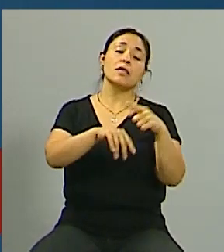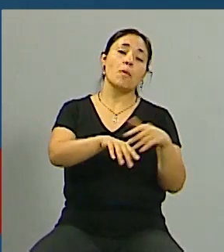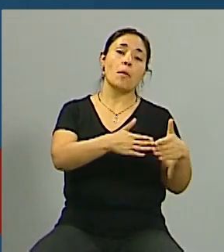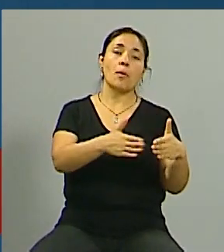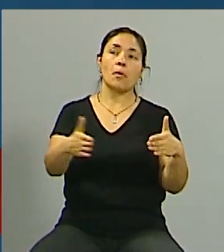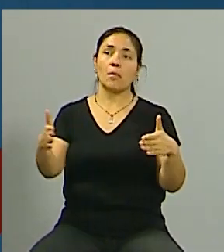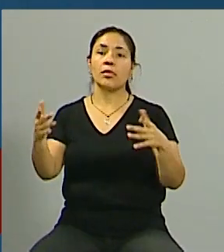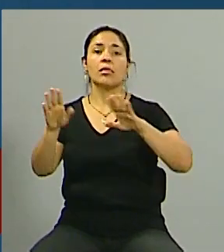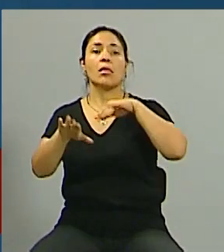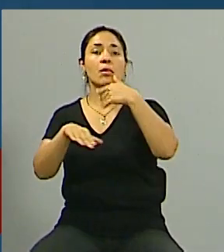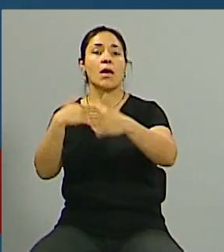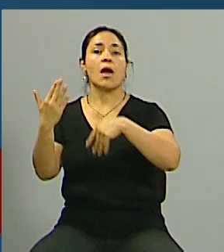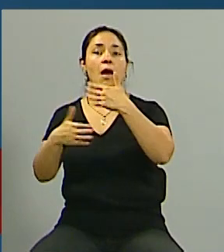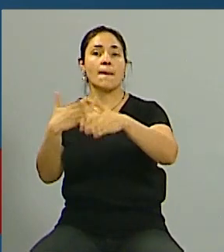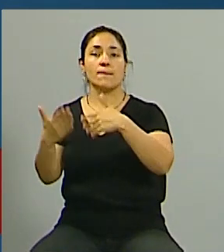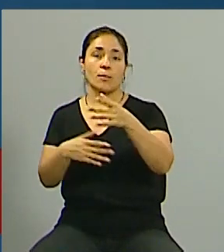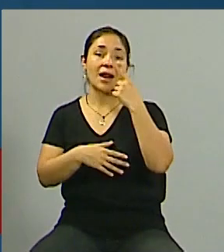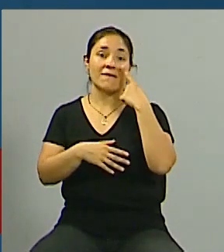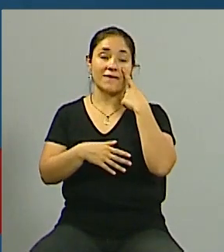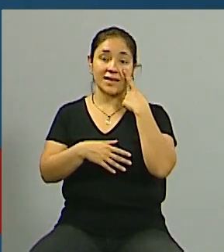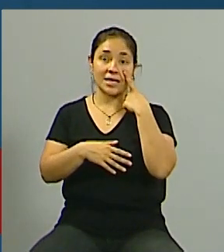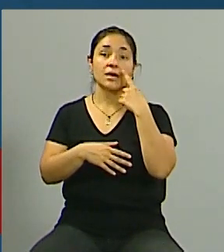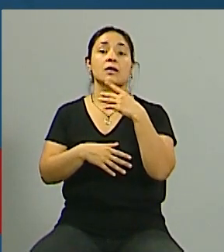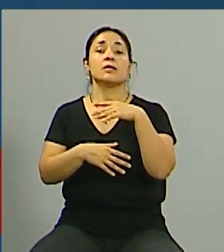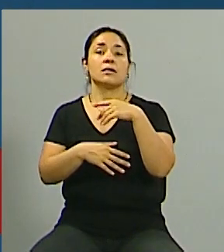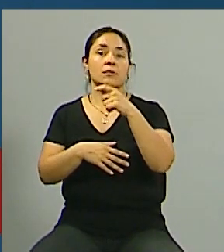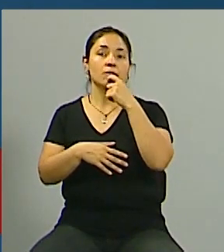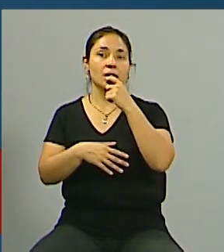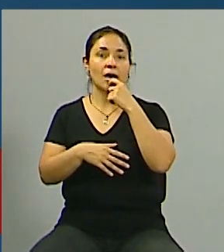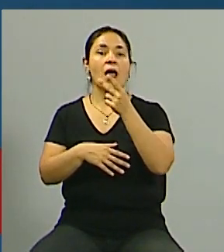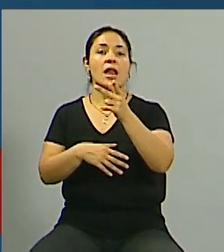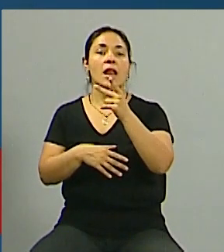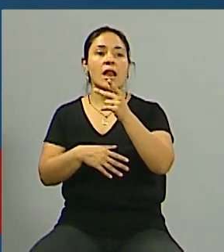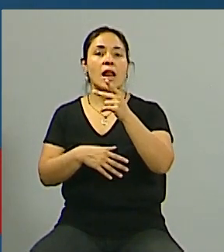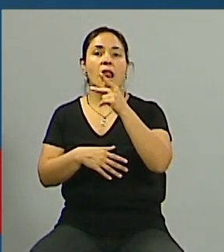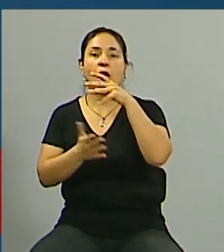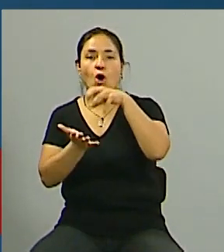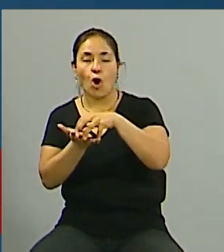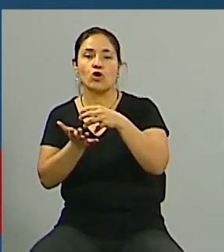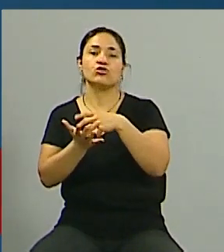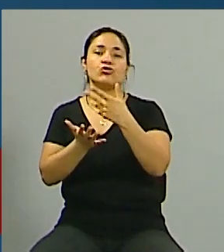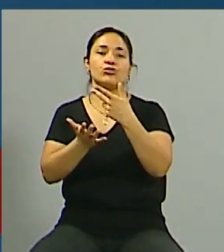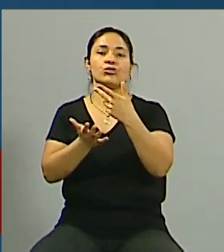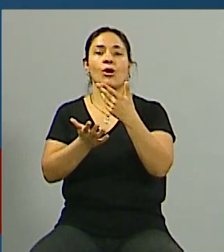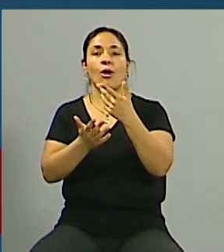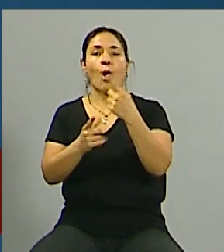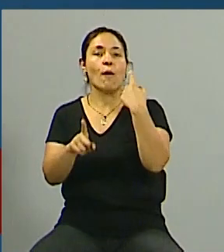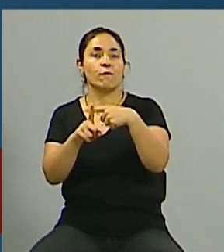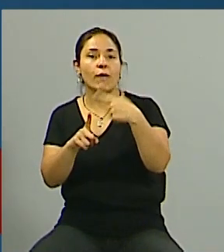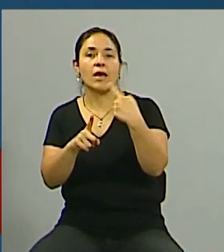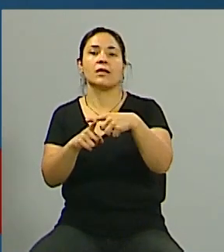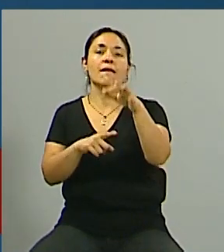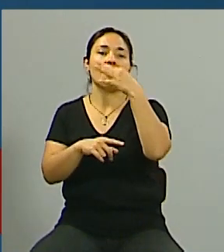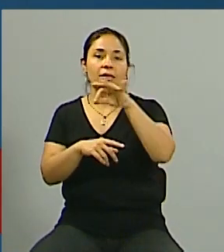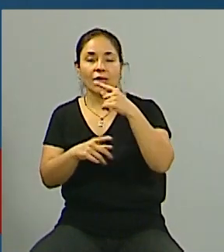decir lo alquilaste para vivir con tu familia y te pusiste no sé en un negocio un kiosco o no sé haces fiestas vendes